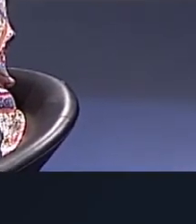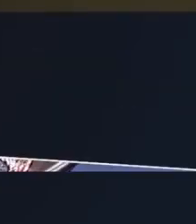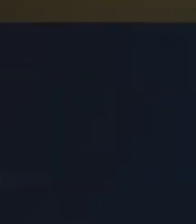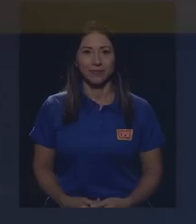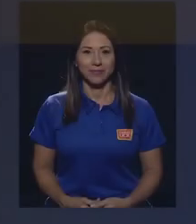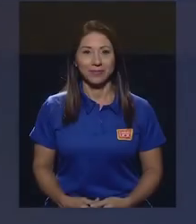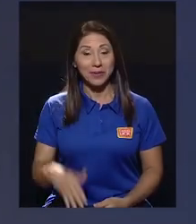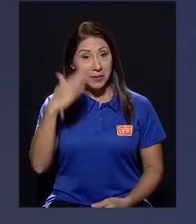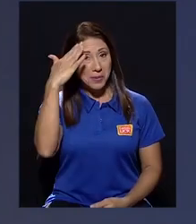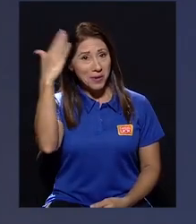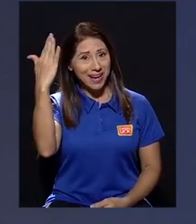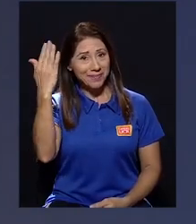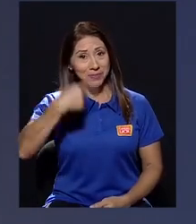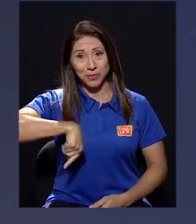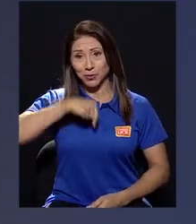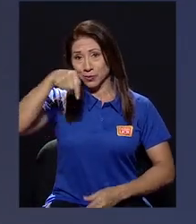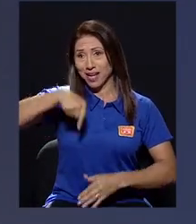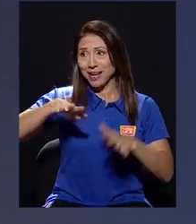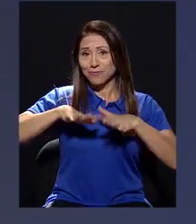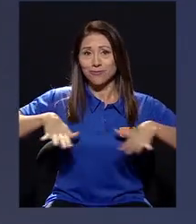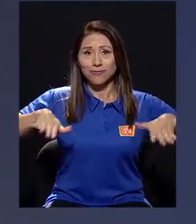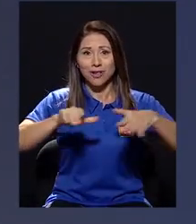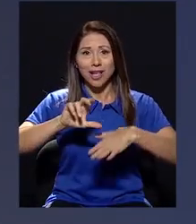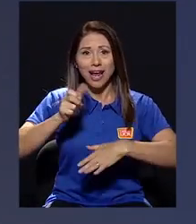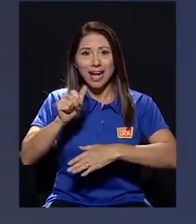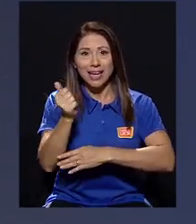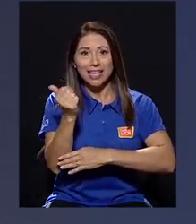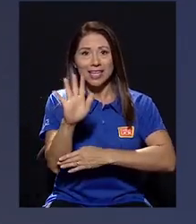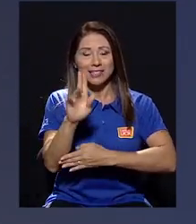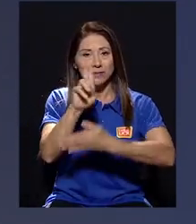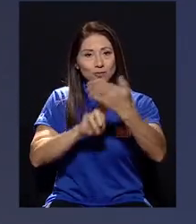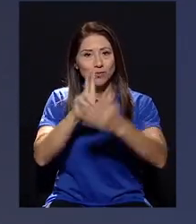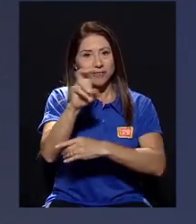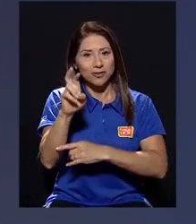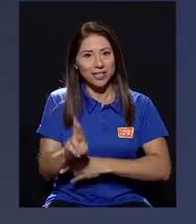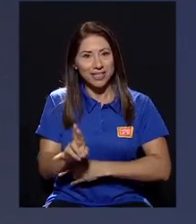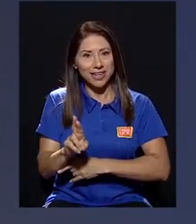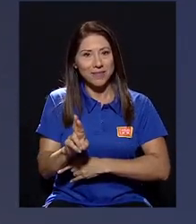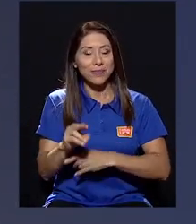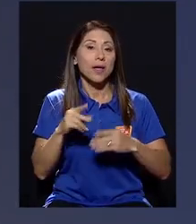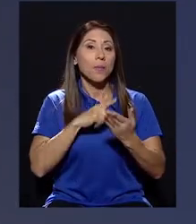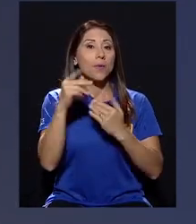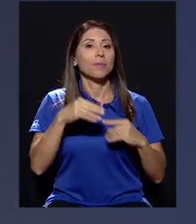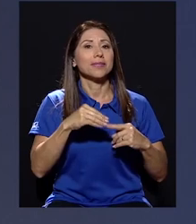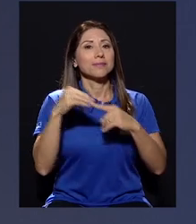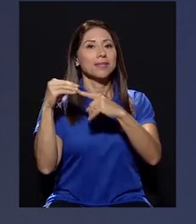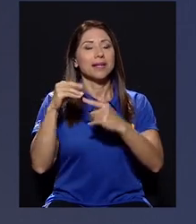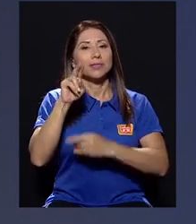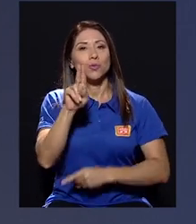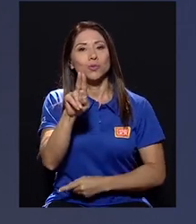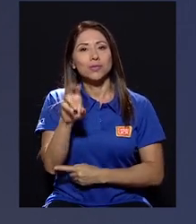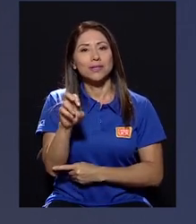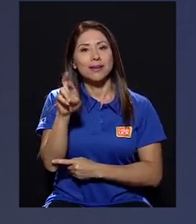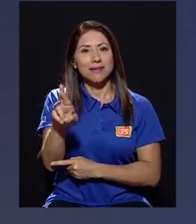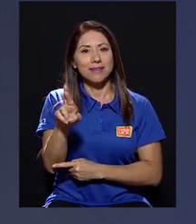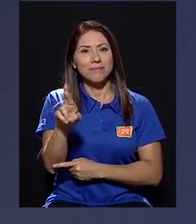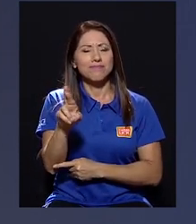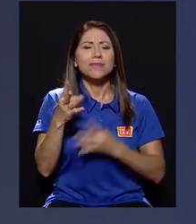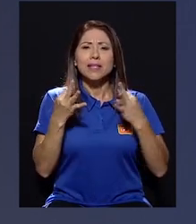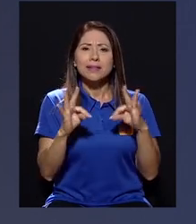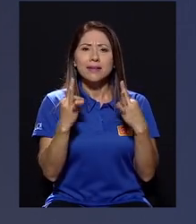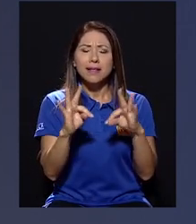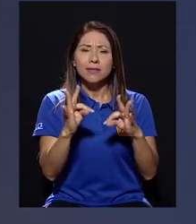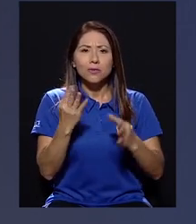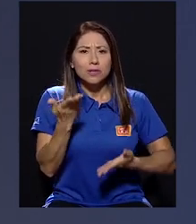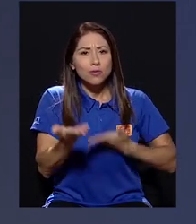¡Hola! Estamos desde los estudios del canal 15 Universidad de Costa Rica, en especial es UCR, tratando sobre todo de